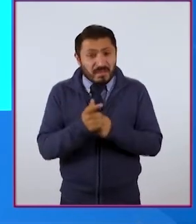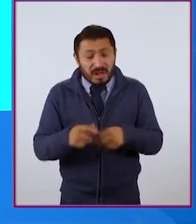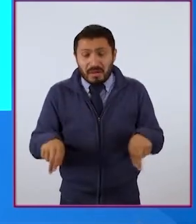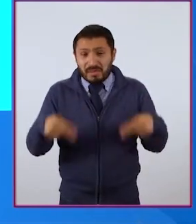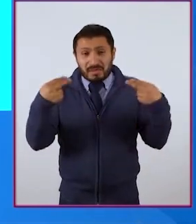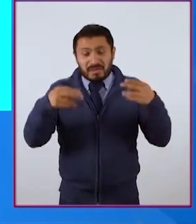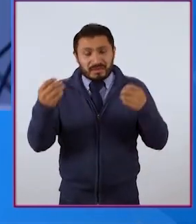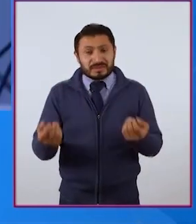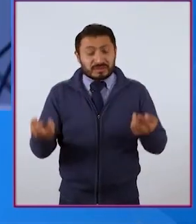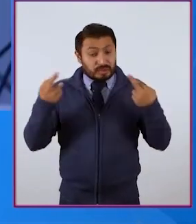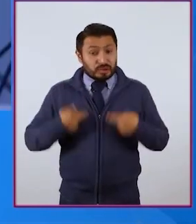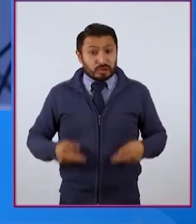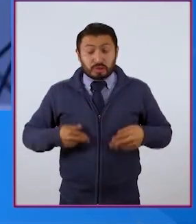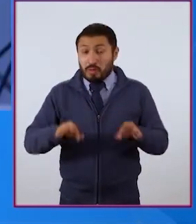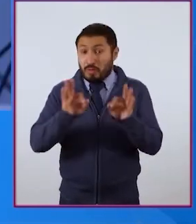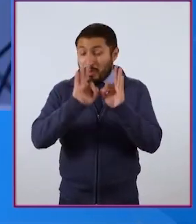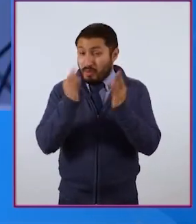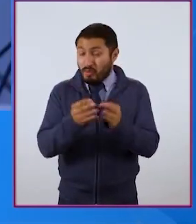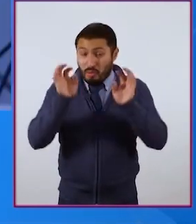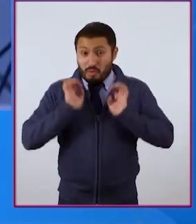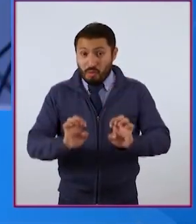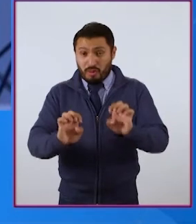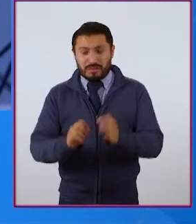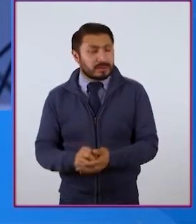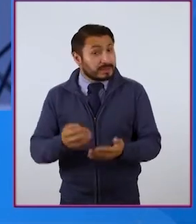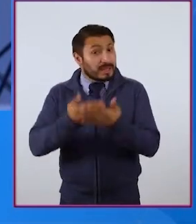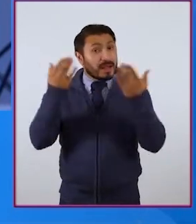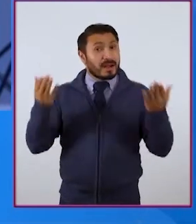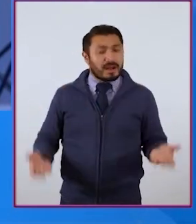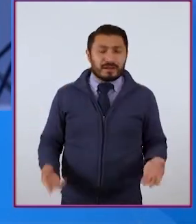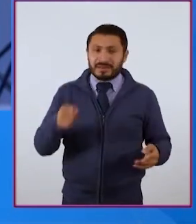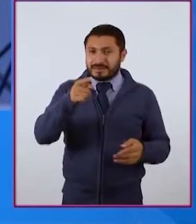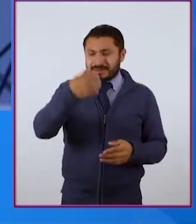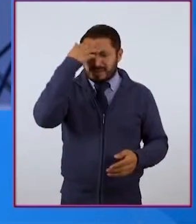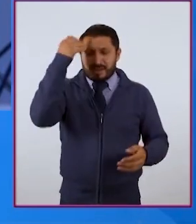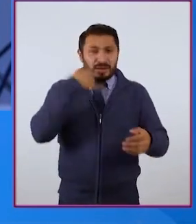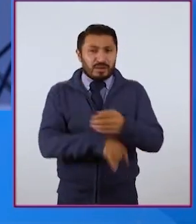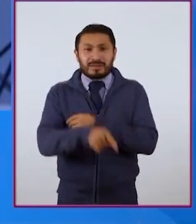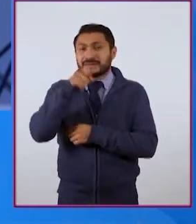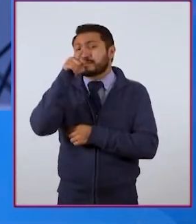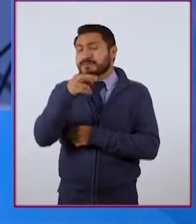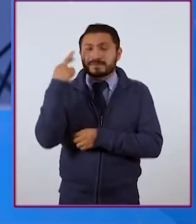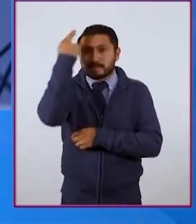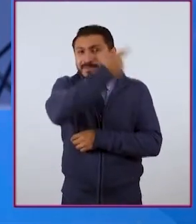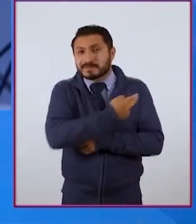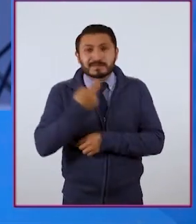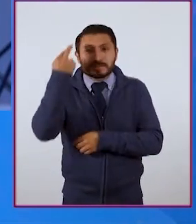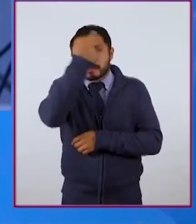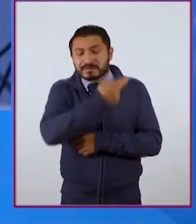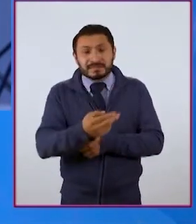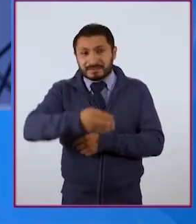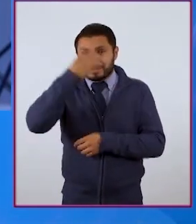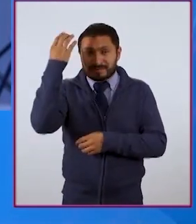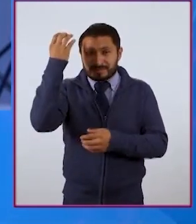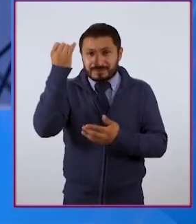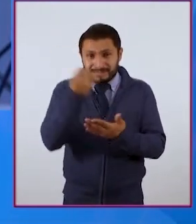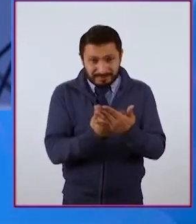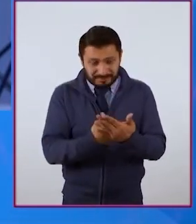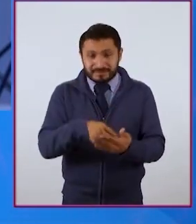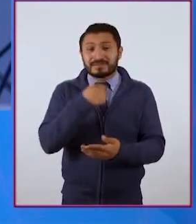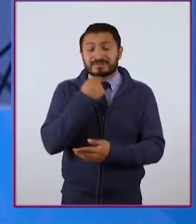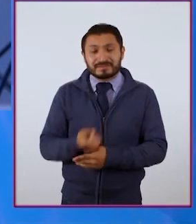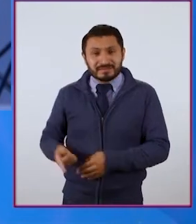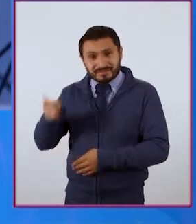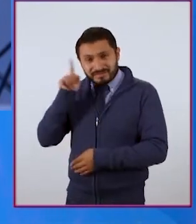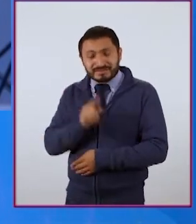atuendos formales. Ahora, profundiza tu observación en la imagen de las niñas y los niños